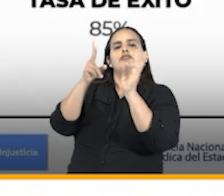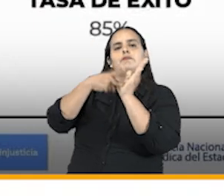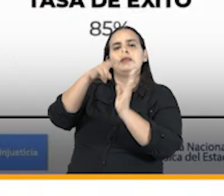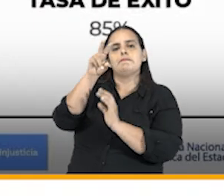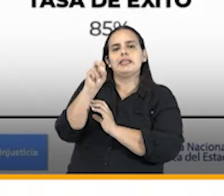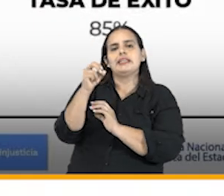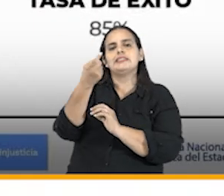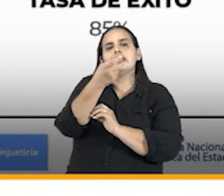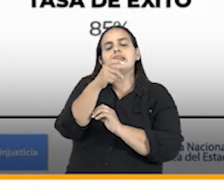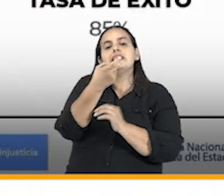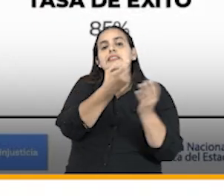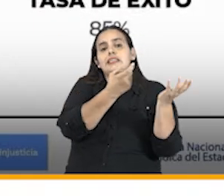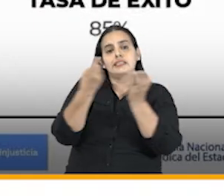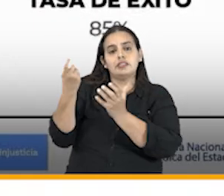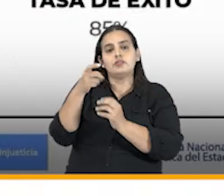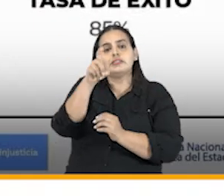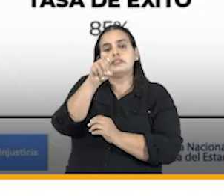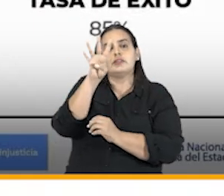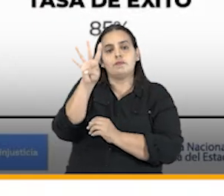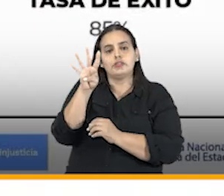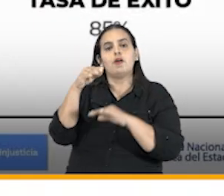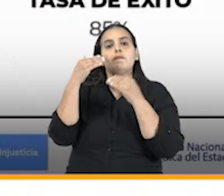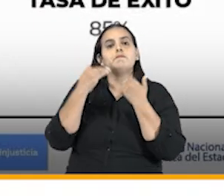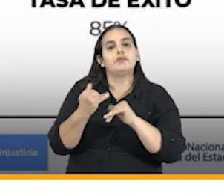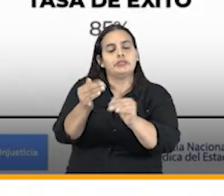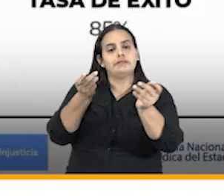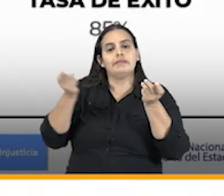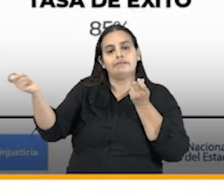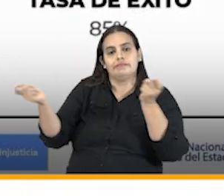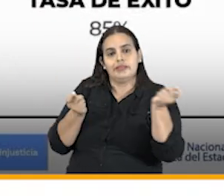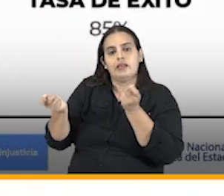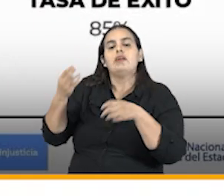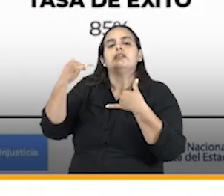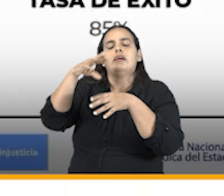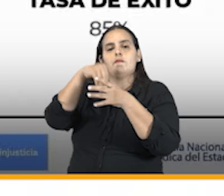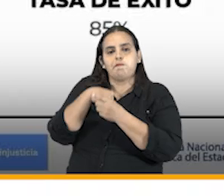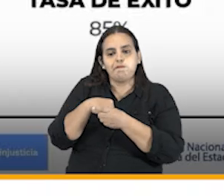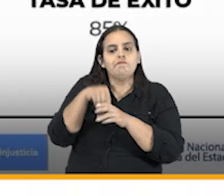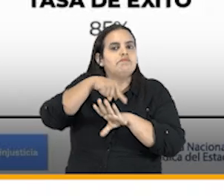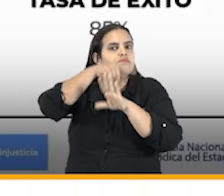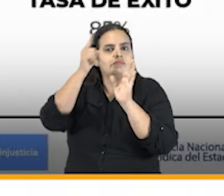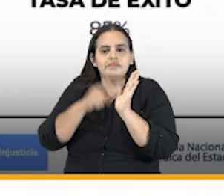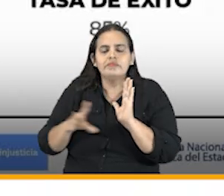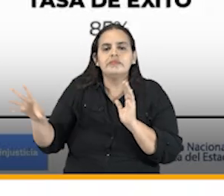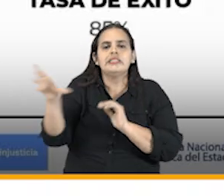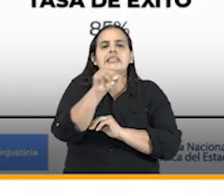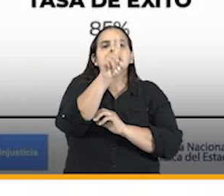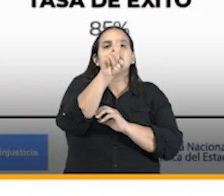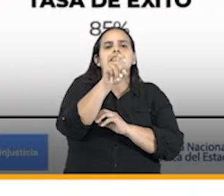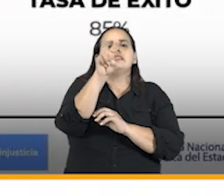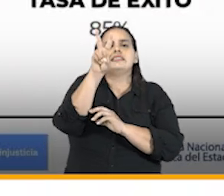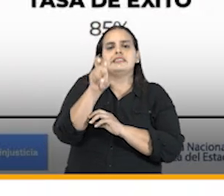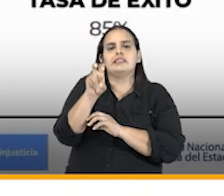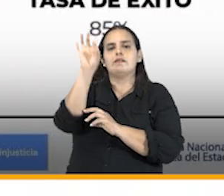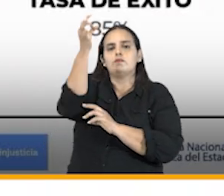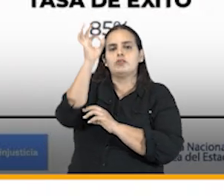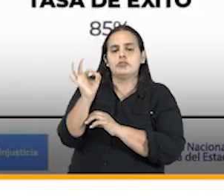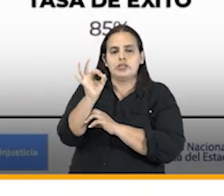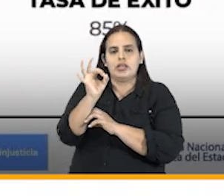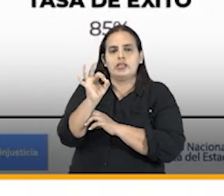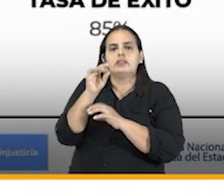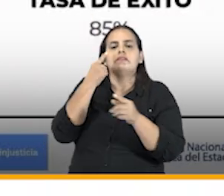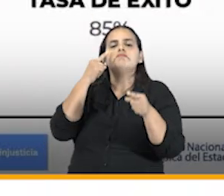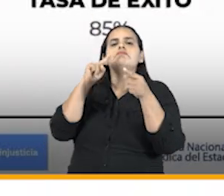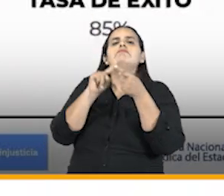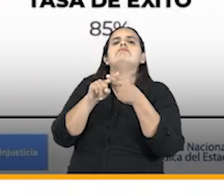con 664 procesos estratégicos intervenidos cubriendo de esta manera el 67% de las